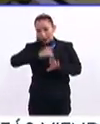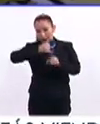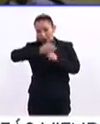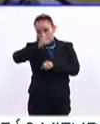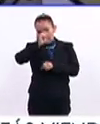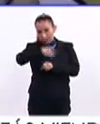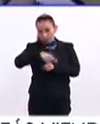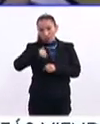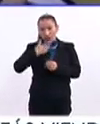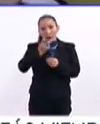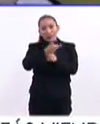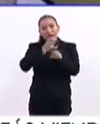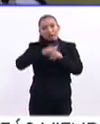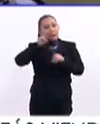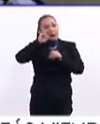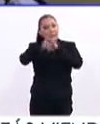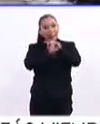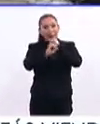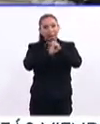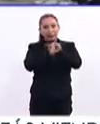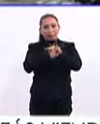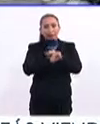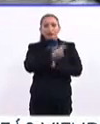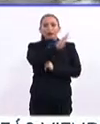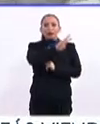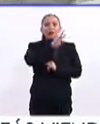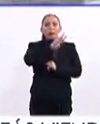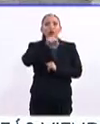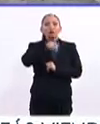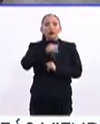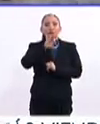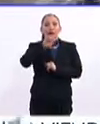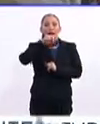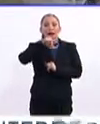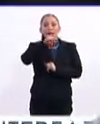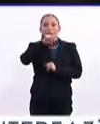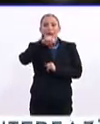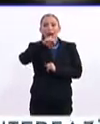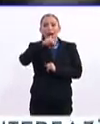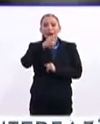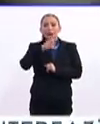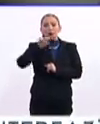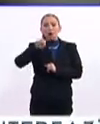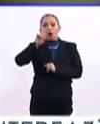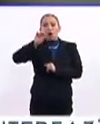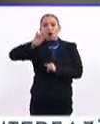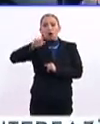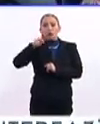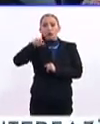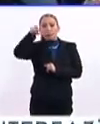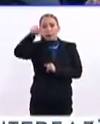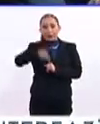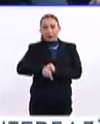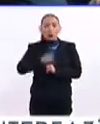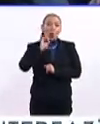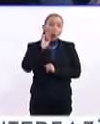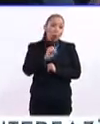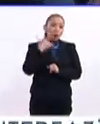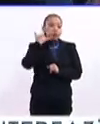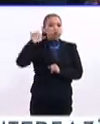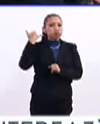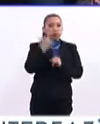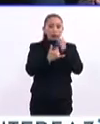información, te invitamos a acceder a su página web, www.franzmayer.org.mx, o